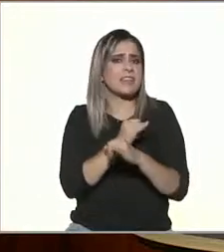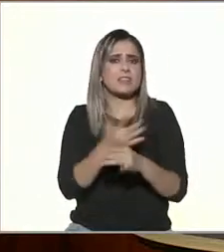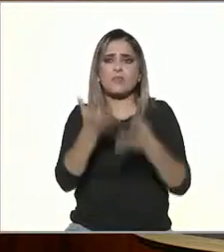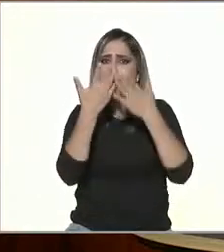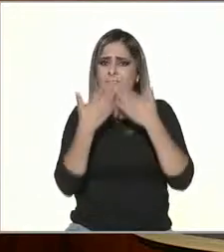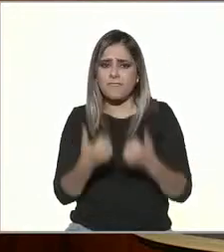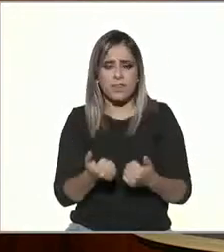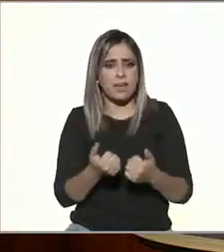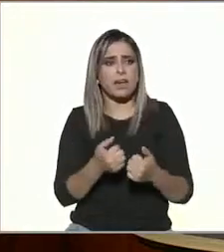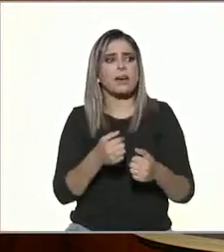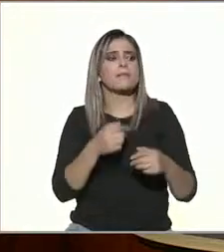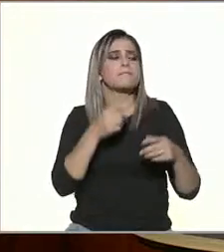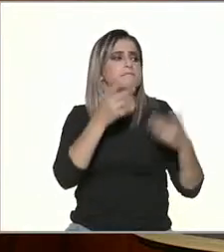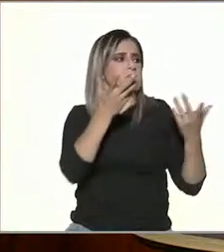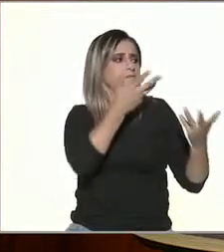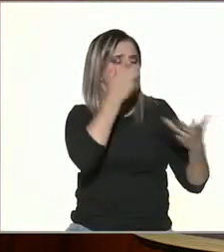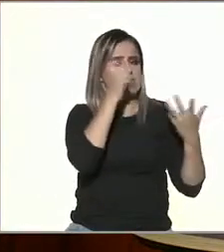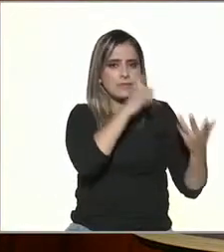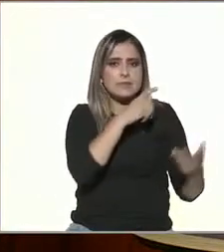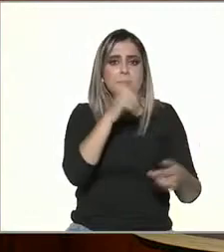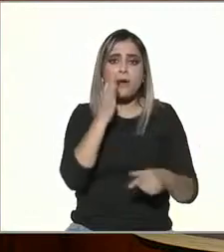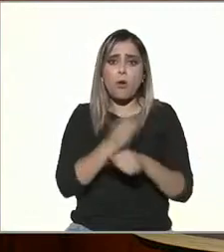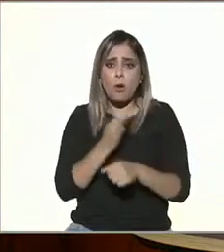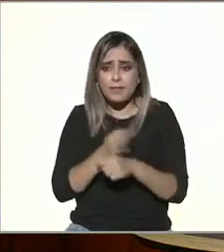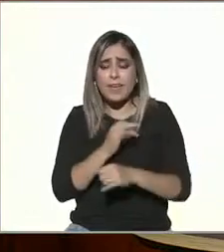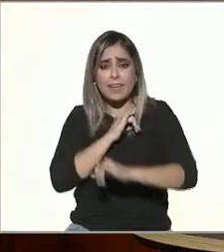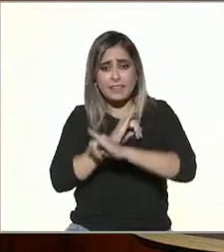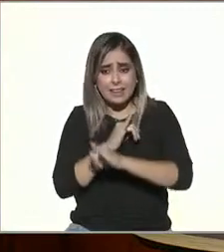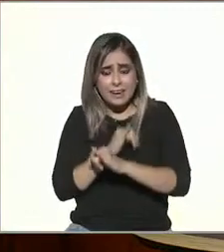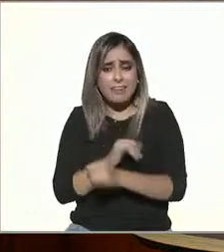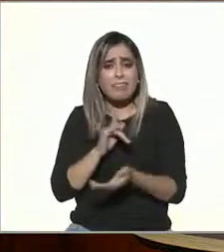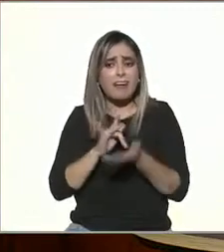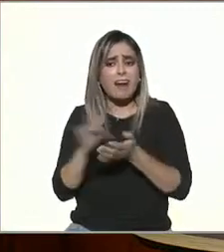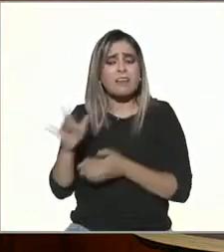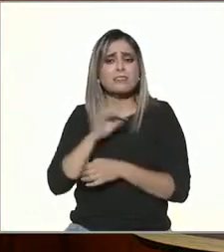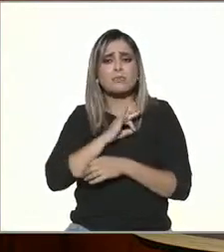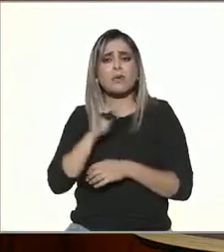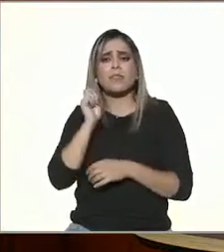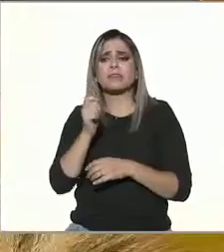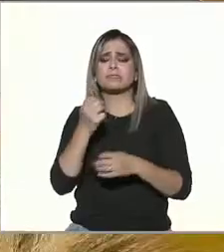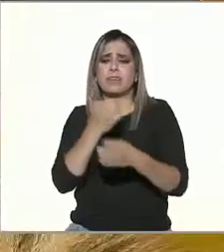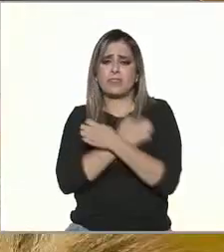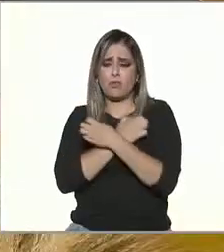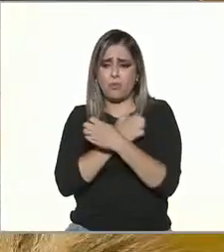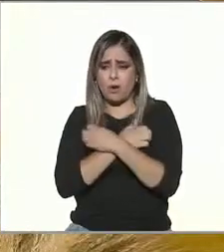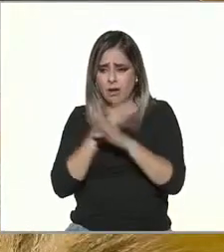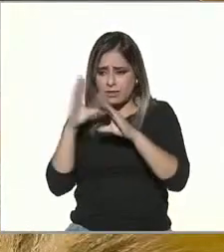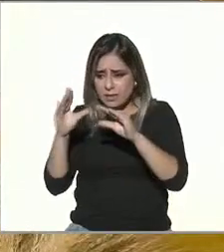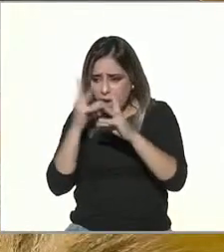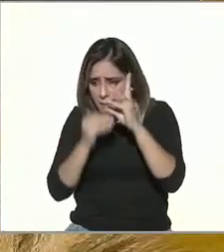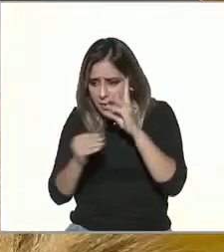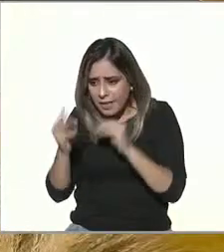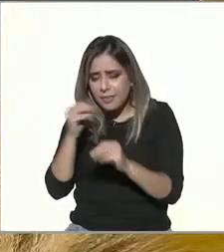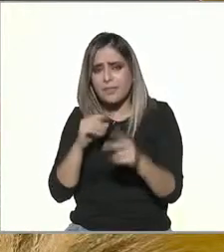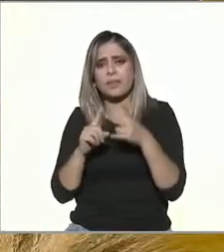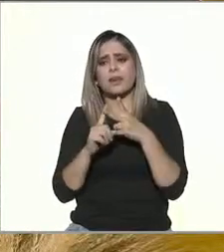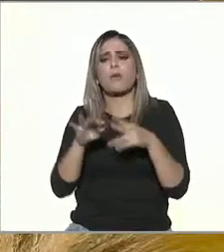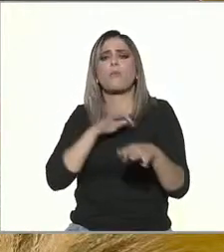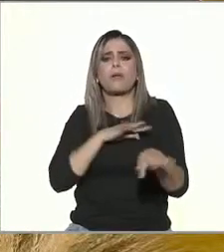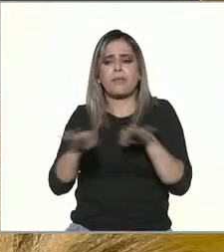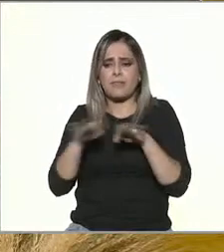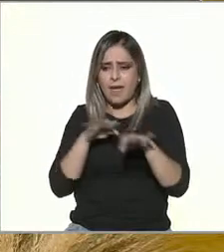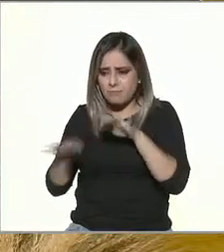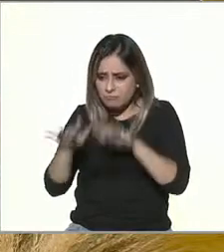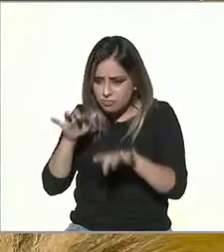primeramente trabajar nos permite en llegado momento educarnos o sea estudiar nos permite esta